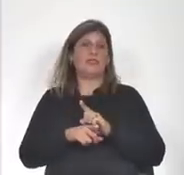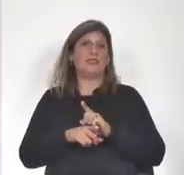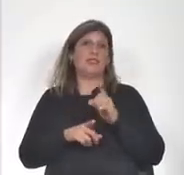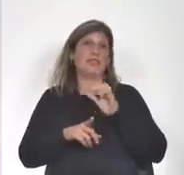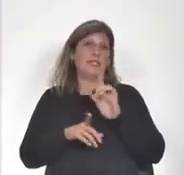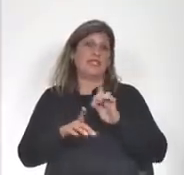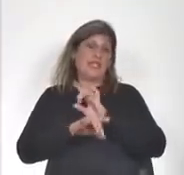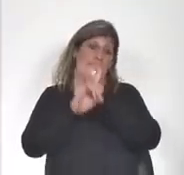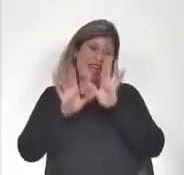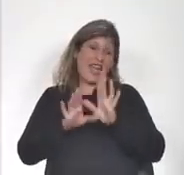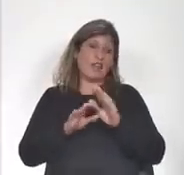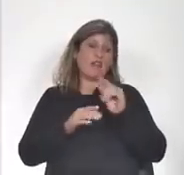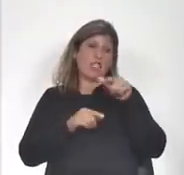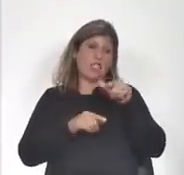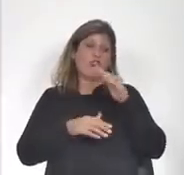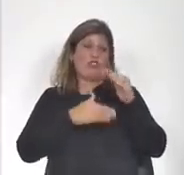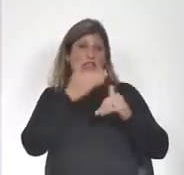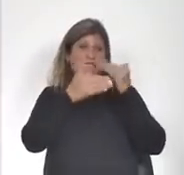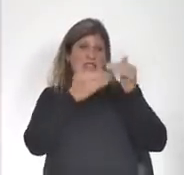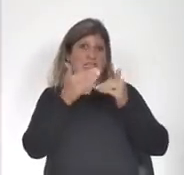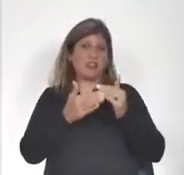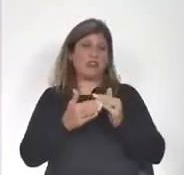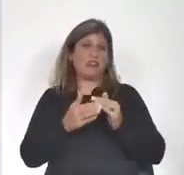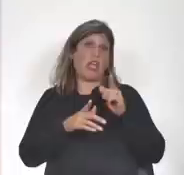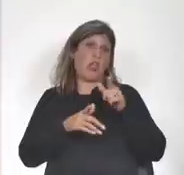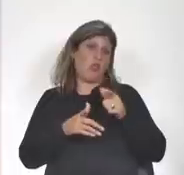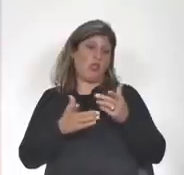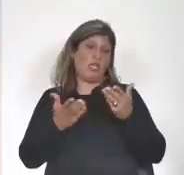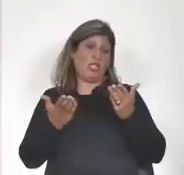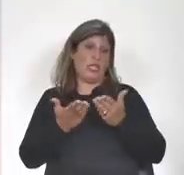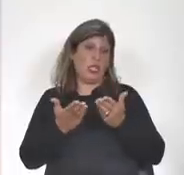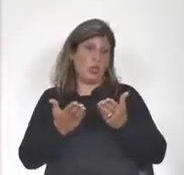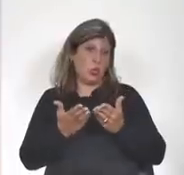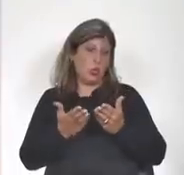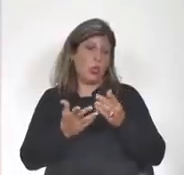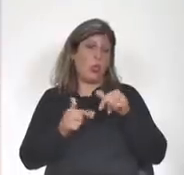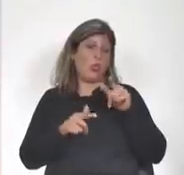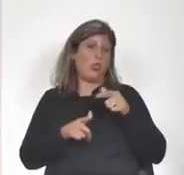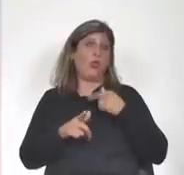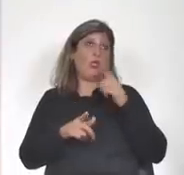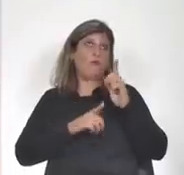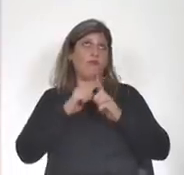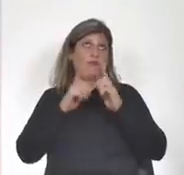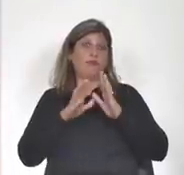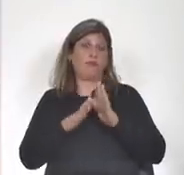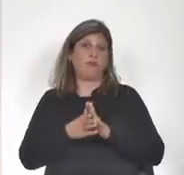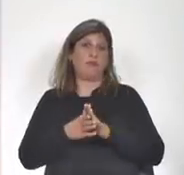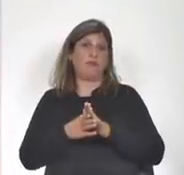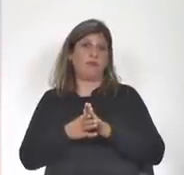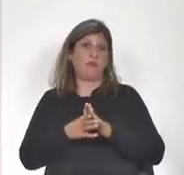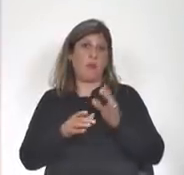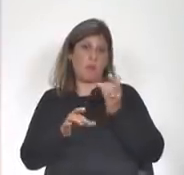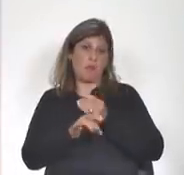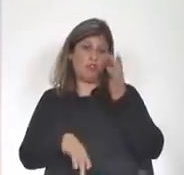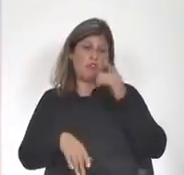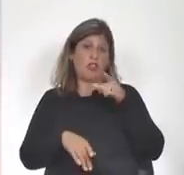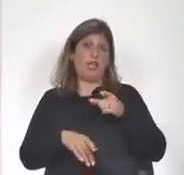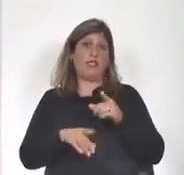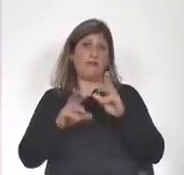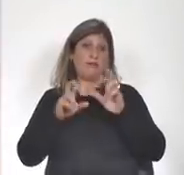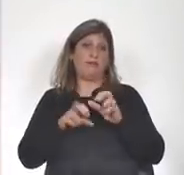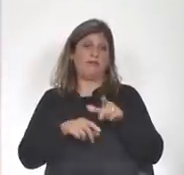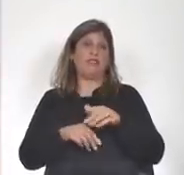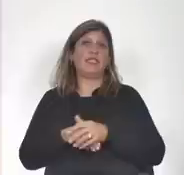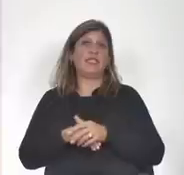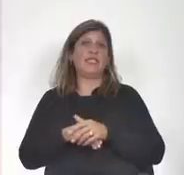vinculante esto está desarrollado incluso en estudios de carácter académico que se han hecho sobre este tema es decir la